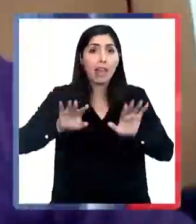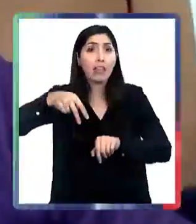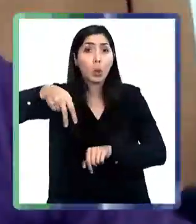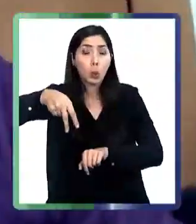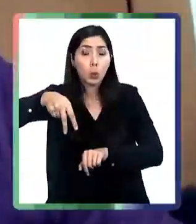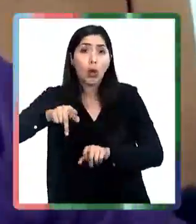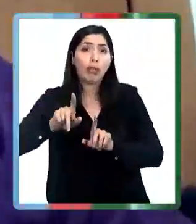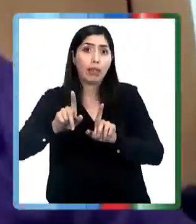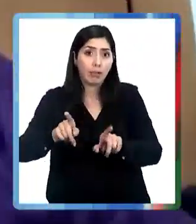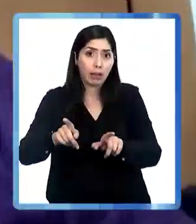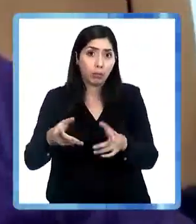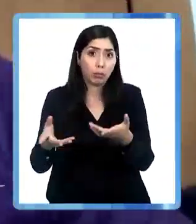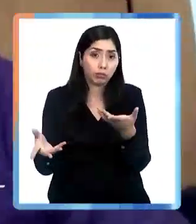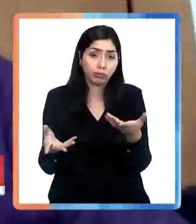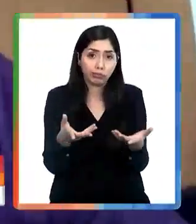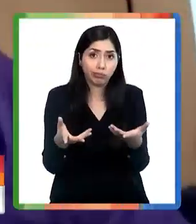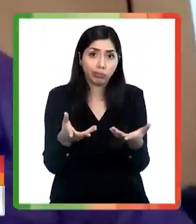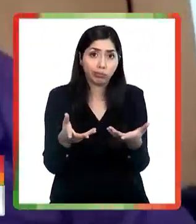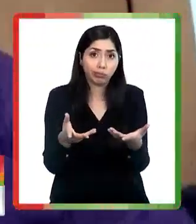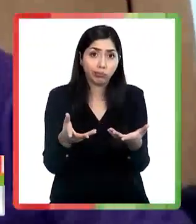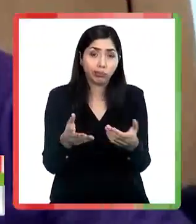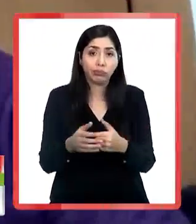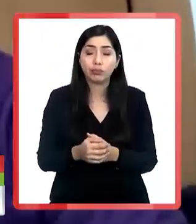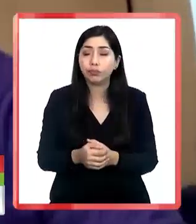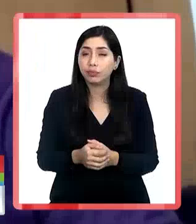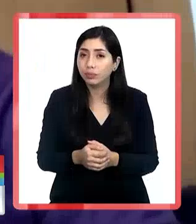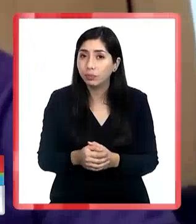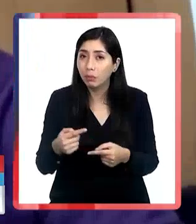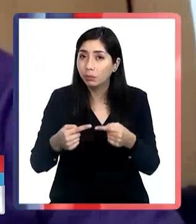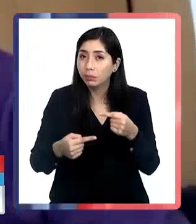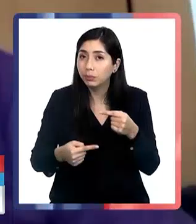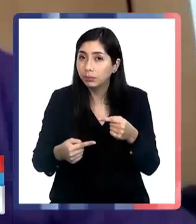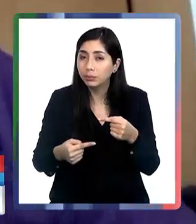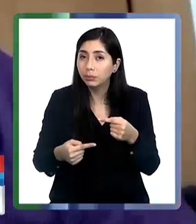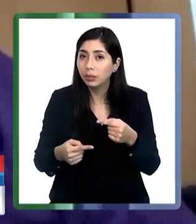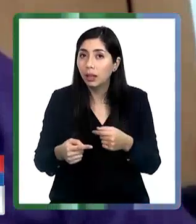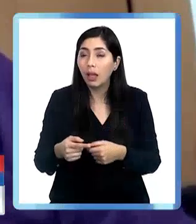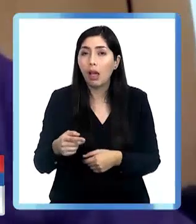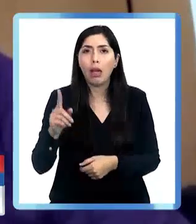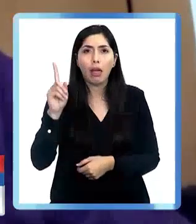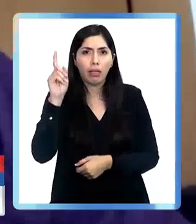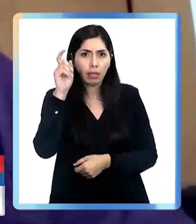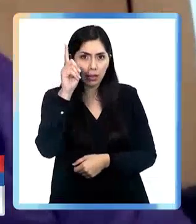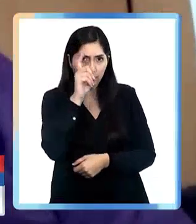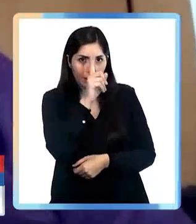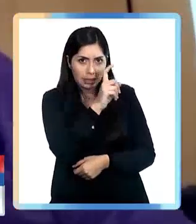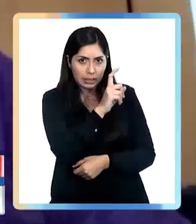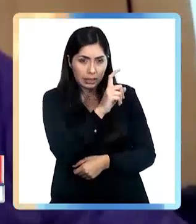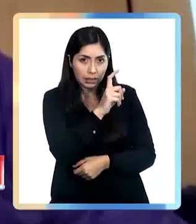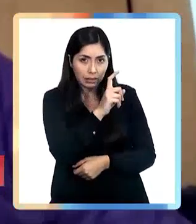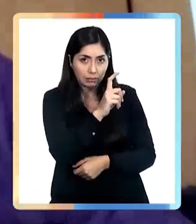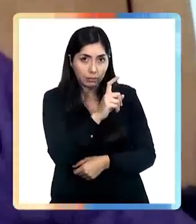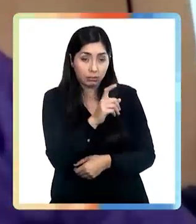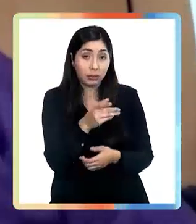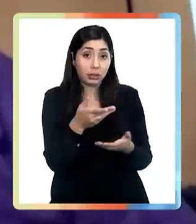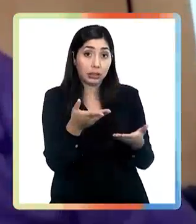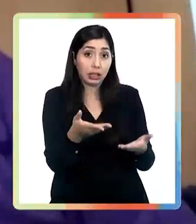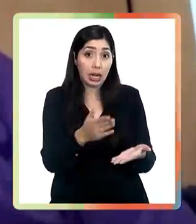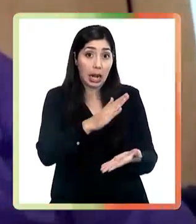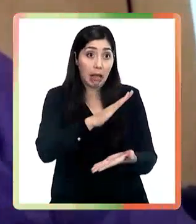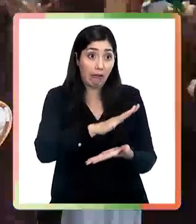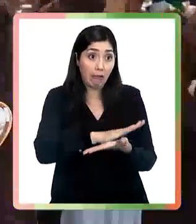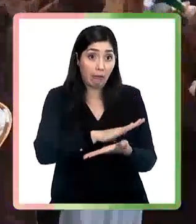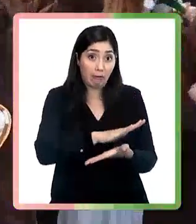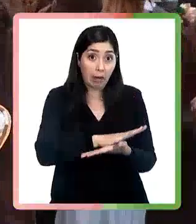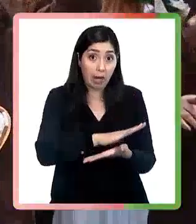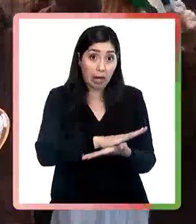ordenarse y llevar a cabo y sacar esto de la... Difícilmente se suspenda la fiesta y si así llega a suceder, la fiesta